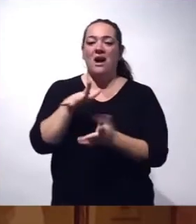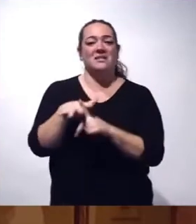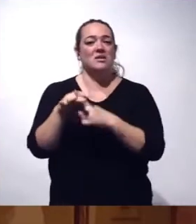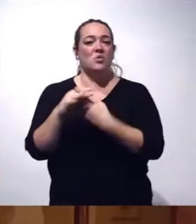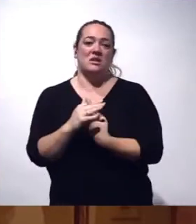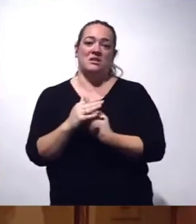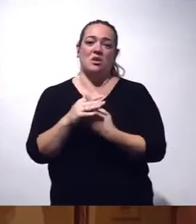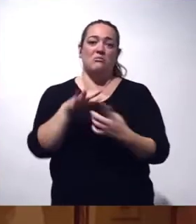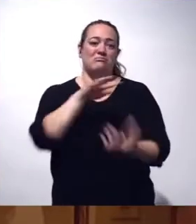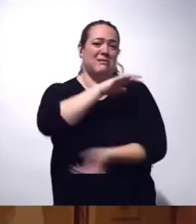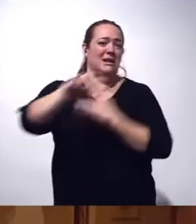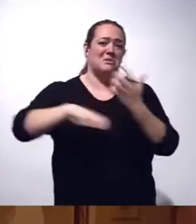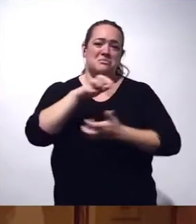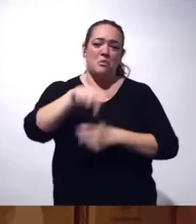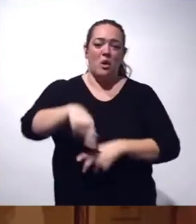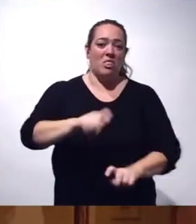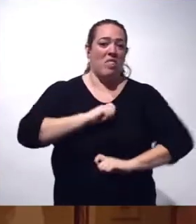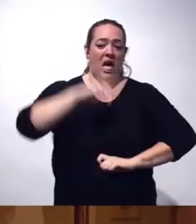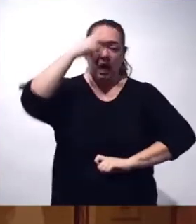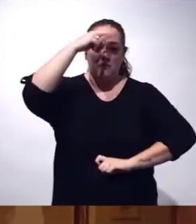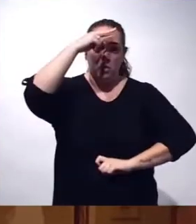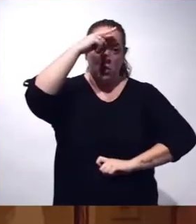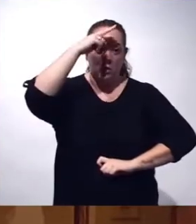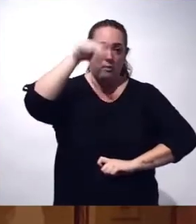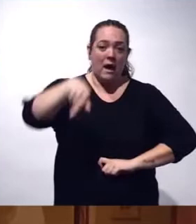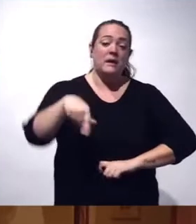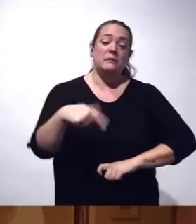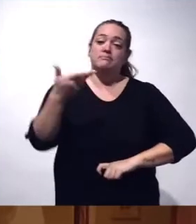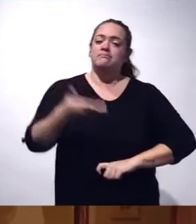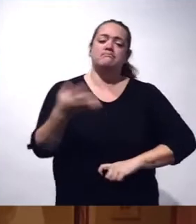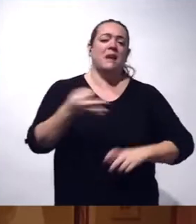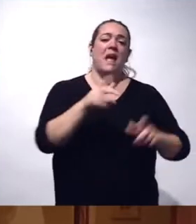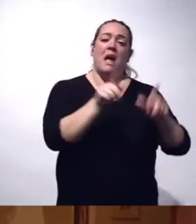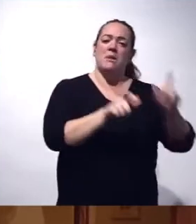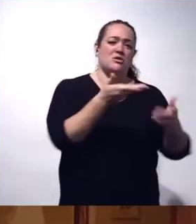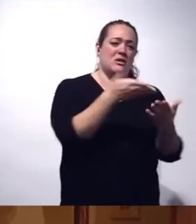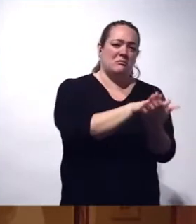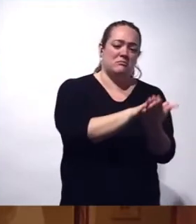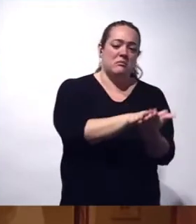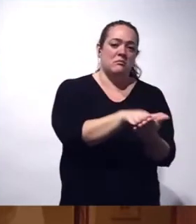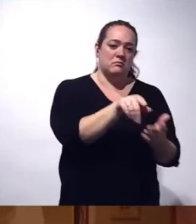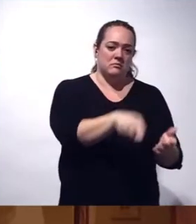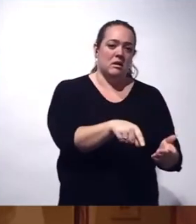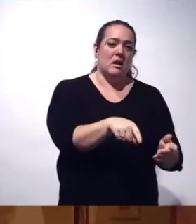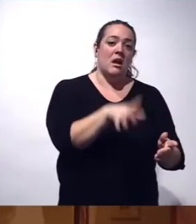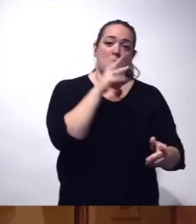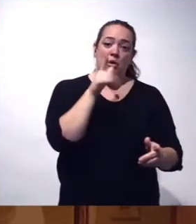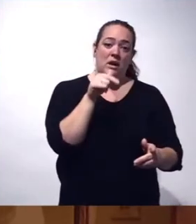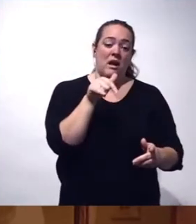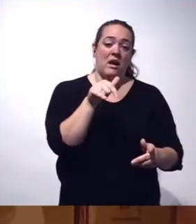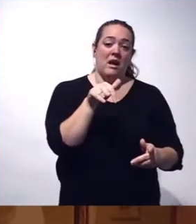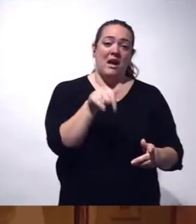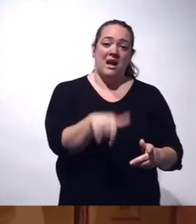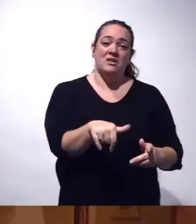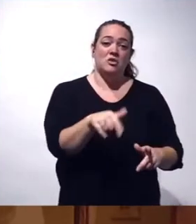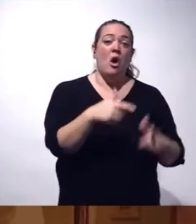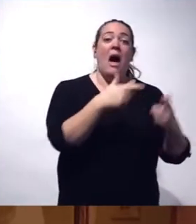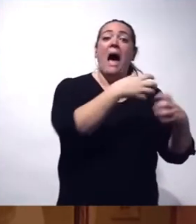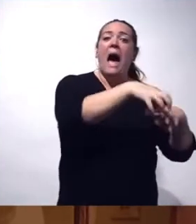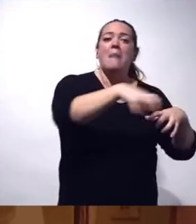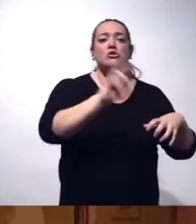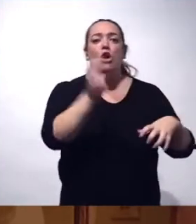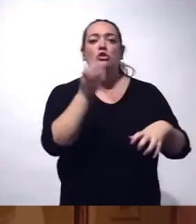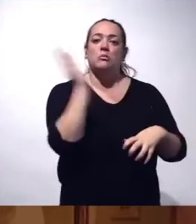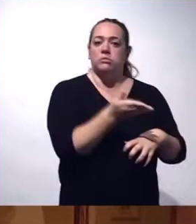contienda bélica que hoy lo que nos preocupa fundamentalmente son las personas, pero que puede tener repercusiones en el resto de los ámbitos.